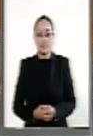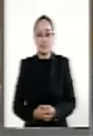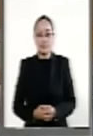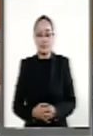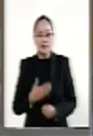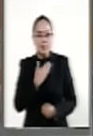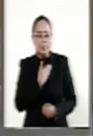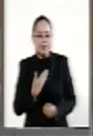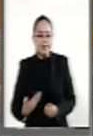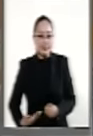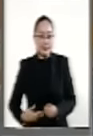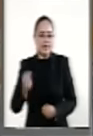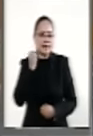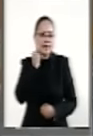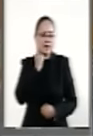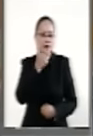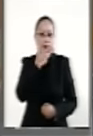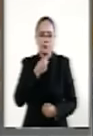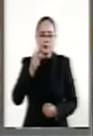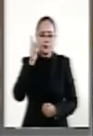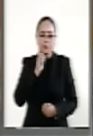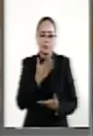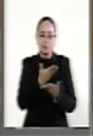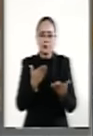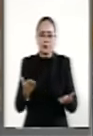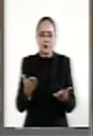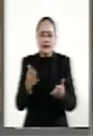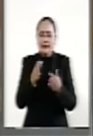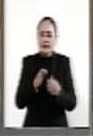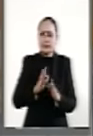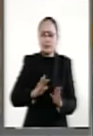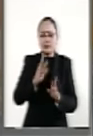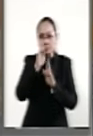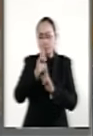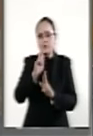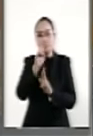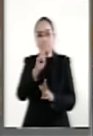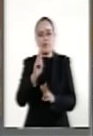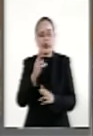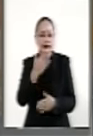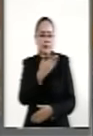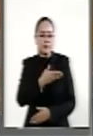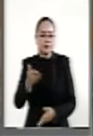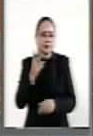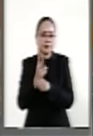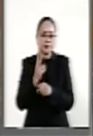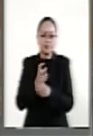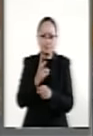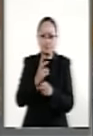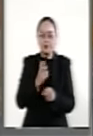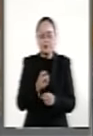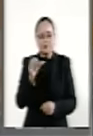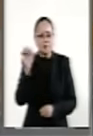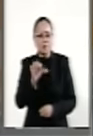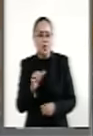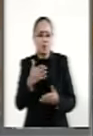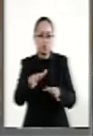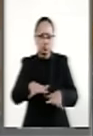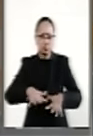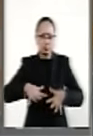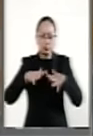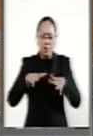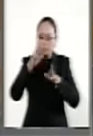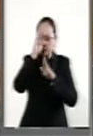Presidente, senadoras, senadores, distinguidos visitantes, galardonada. En este acto lleno de